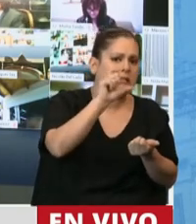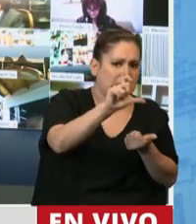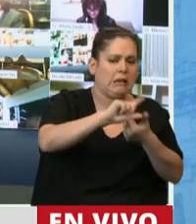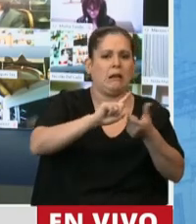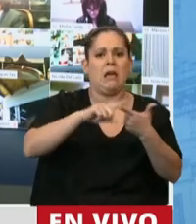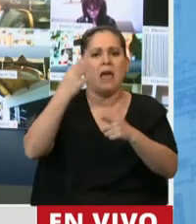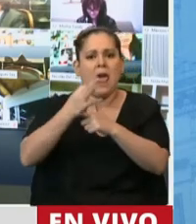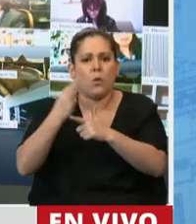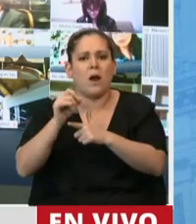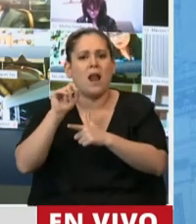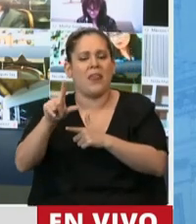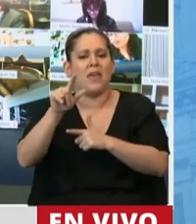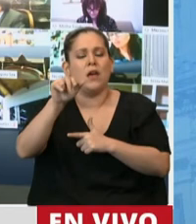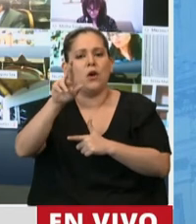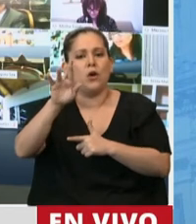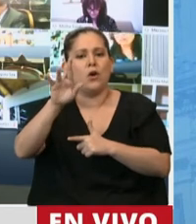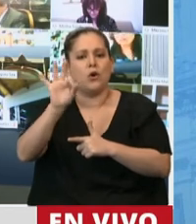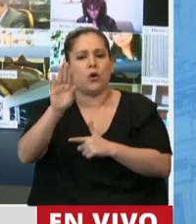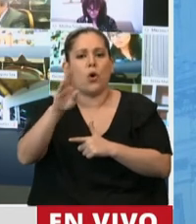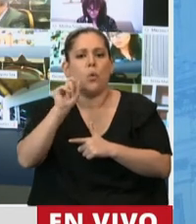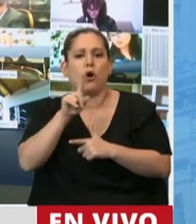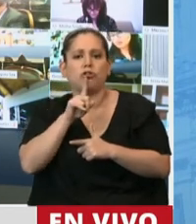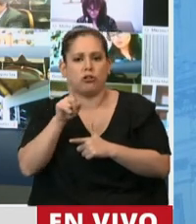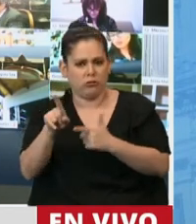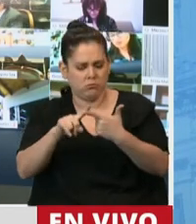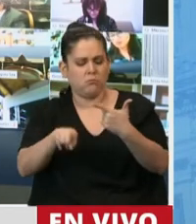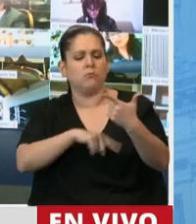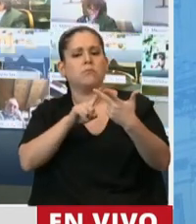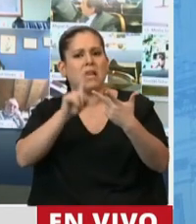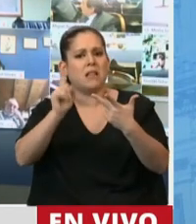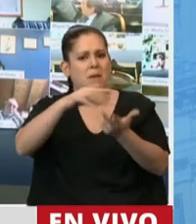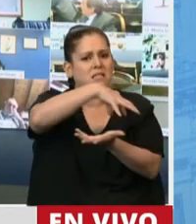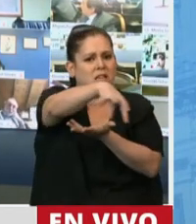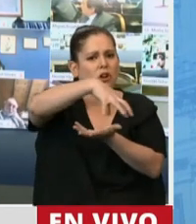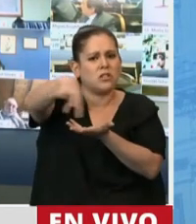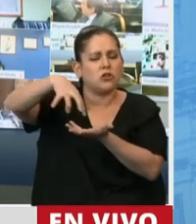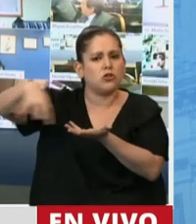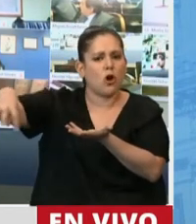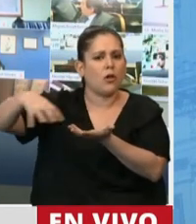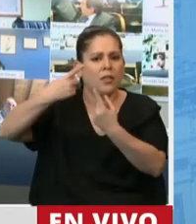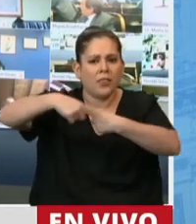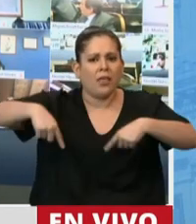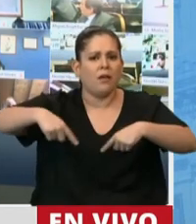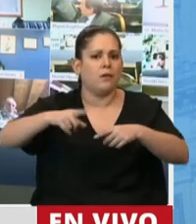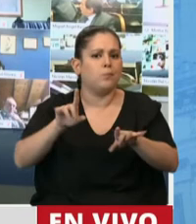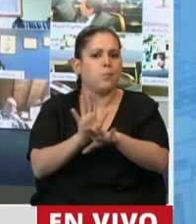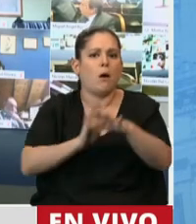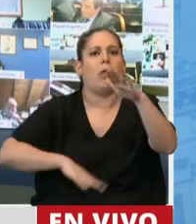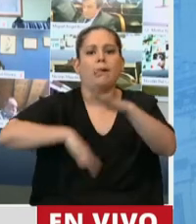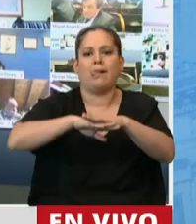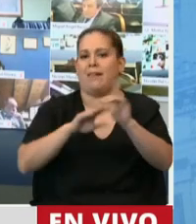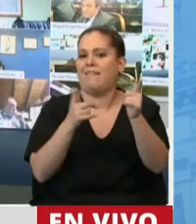de robótica que venimos ya hace años trabajando, de todos los sectores que tengan que ver con esta industria que no tiene chimenea.